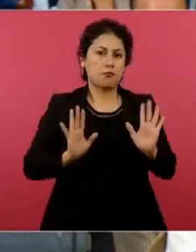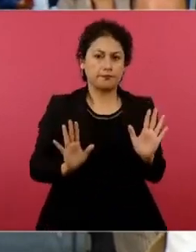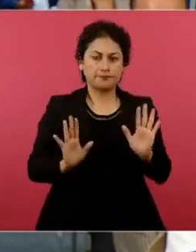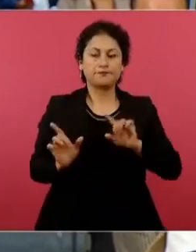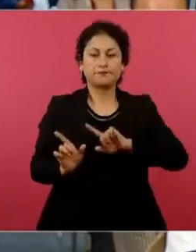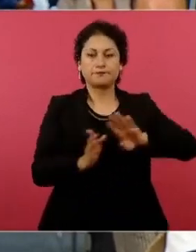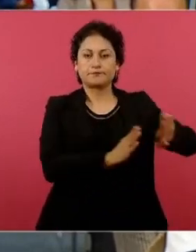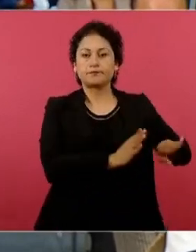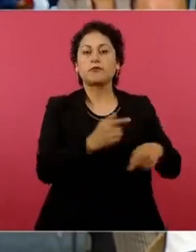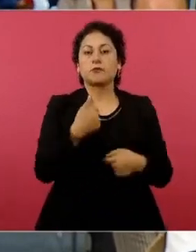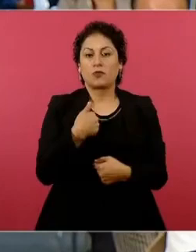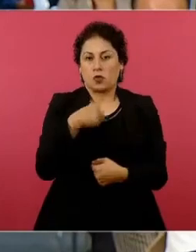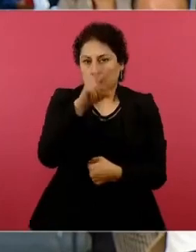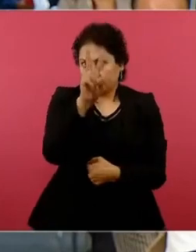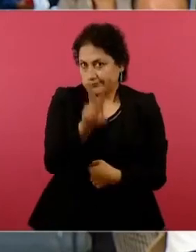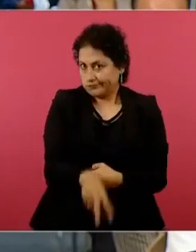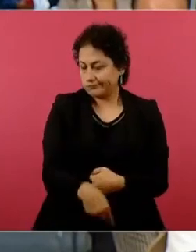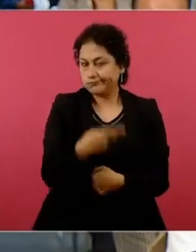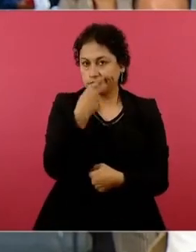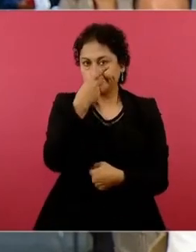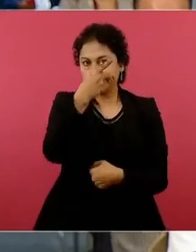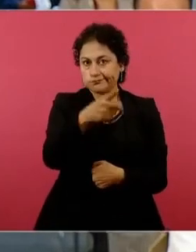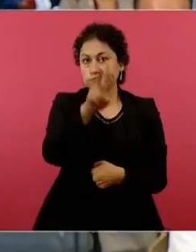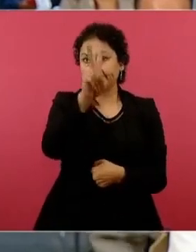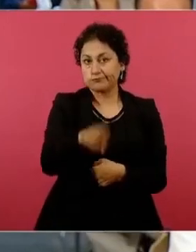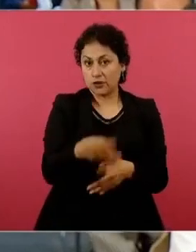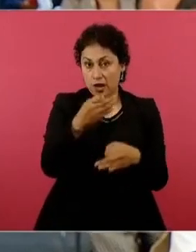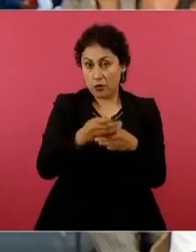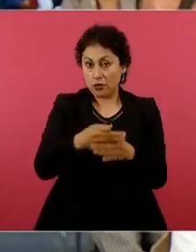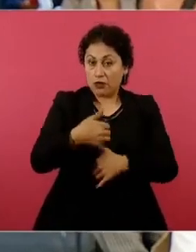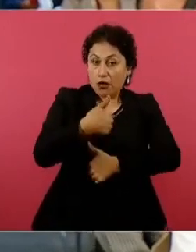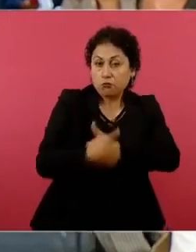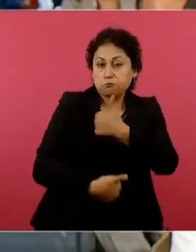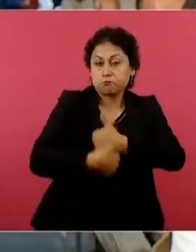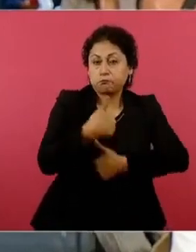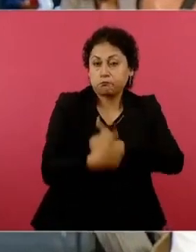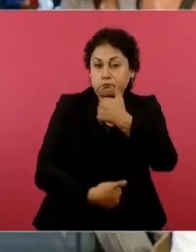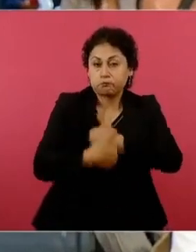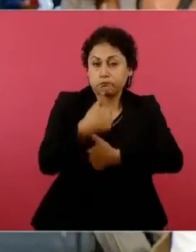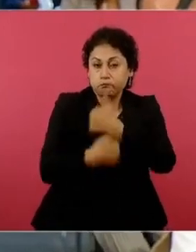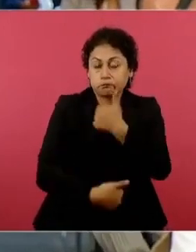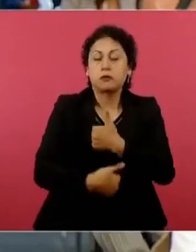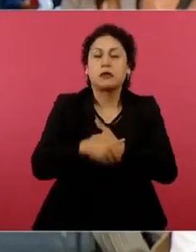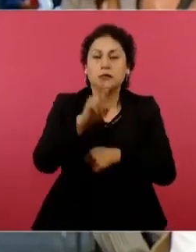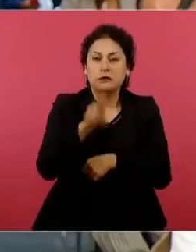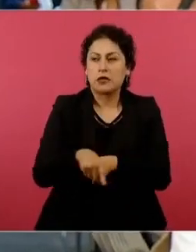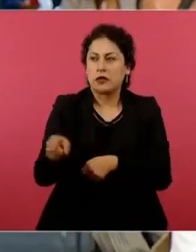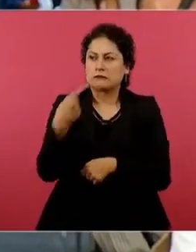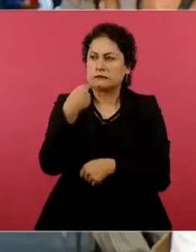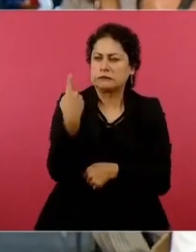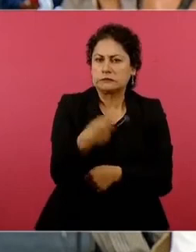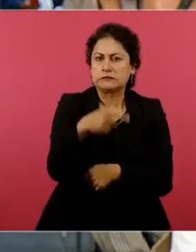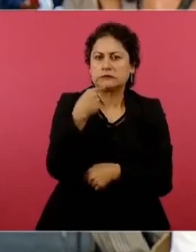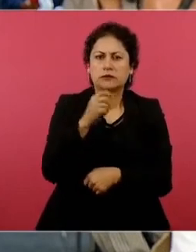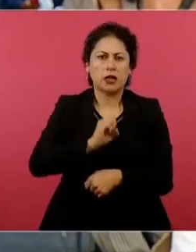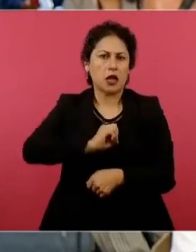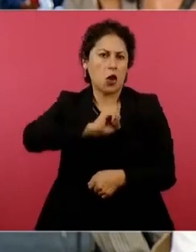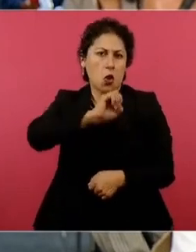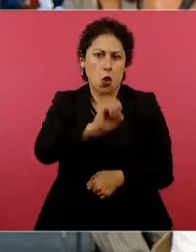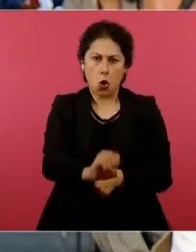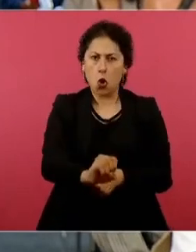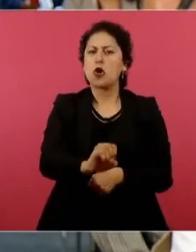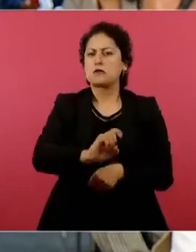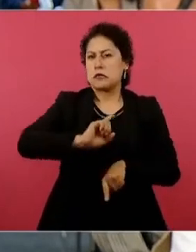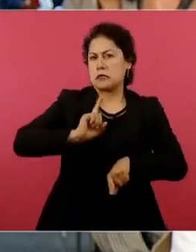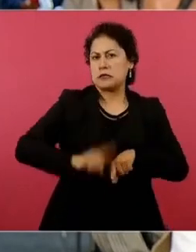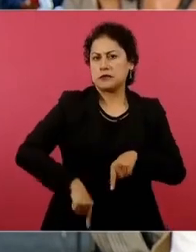esta sin duda es una campaña de odio, de desprestigio, y se lo digo de frente, de parte